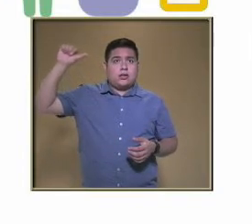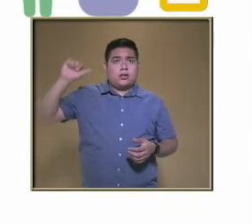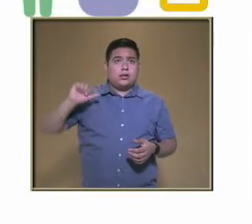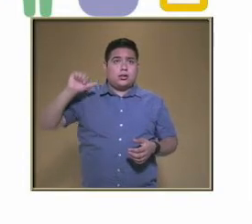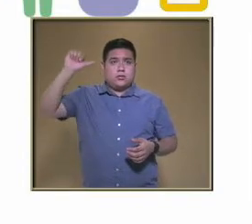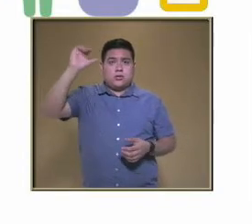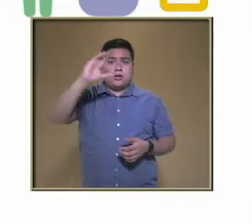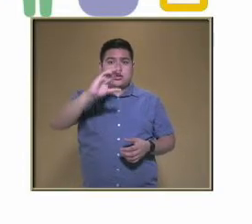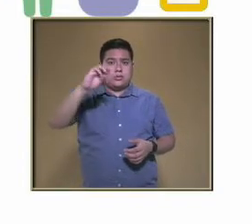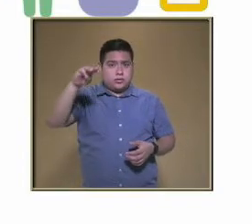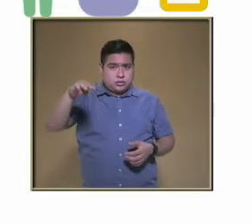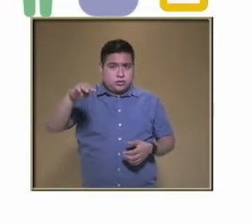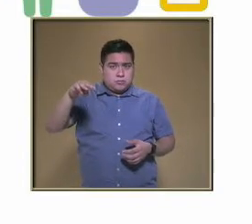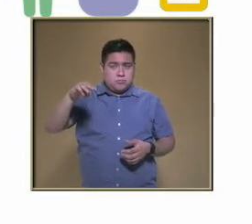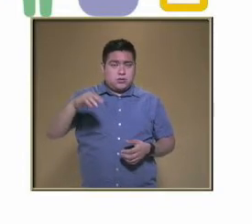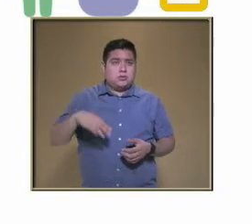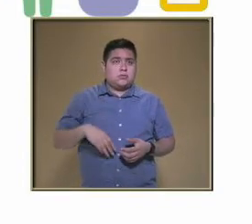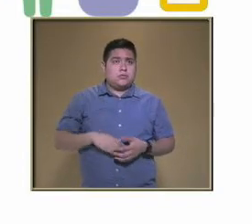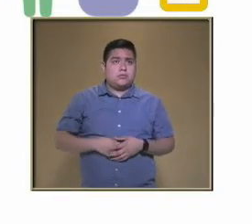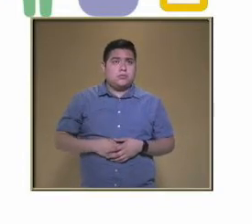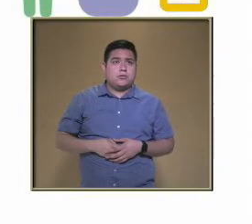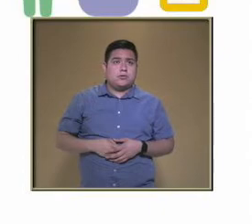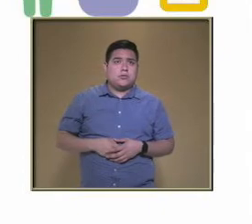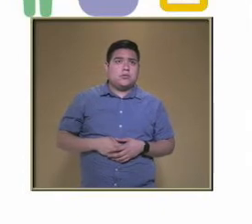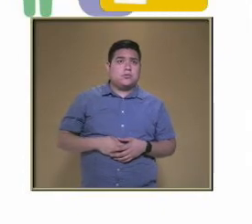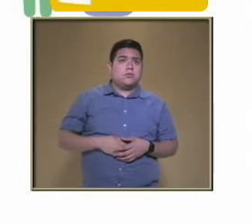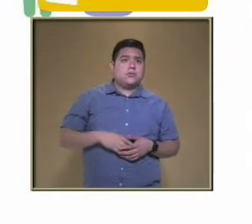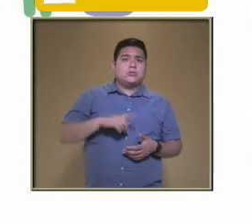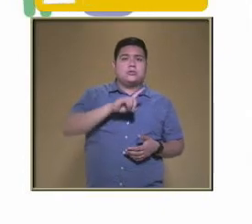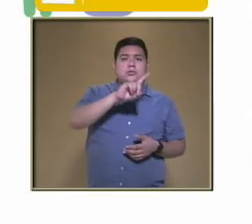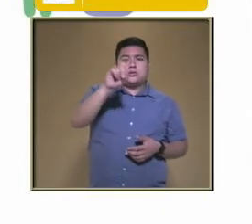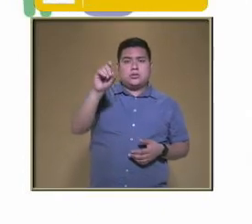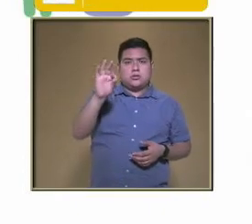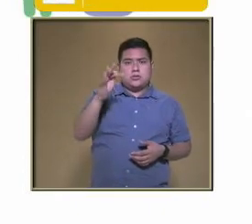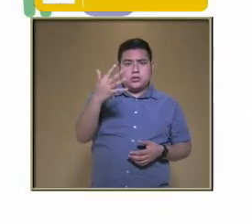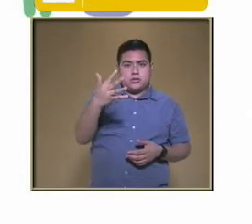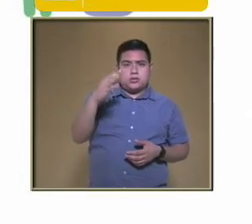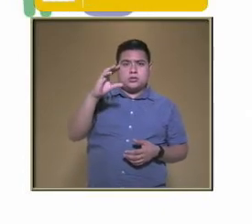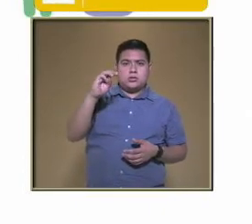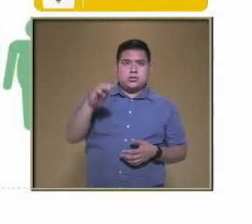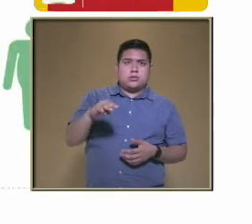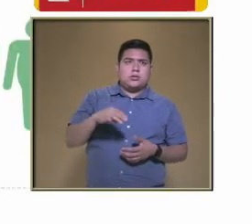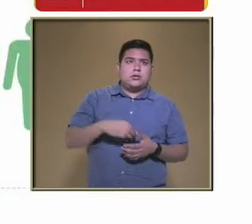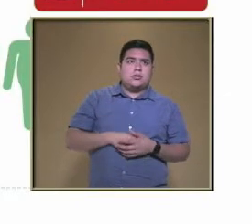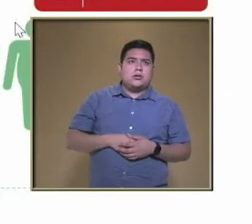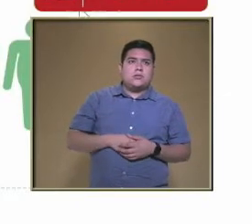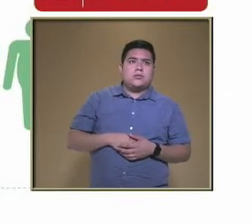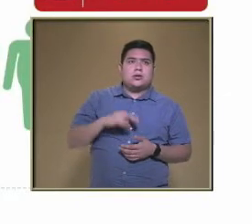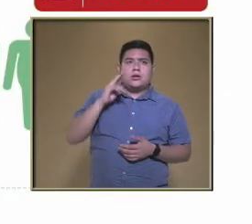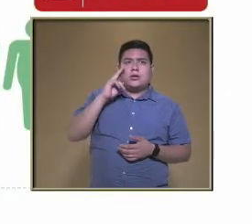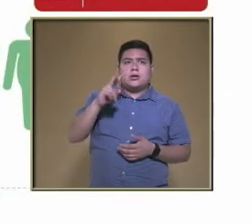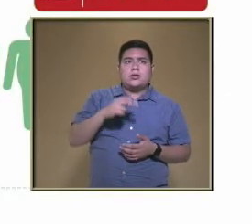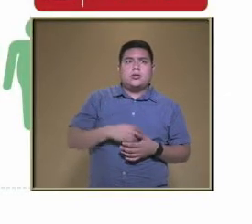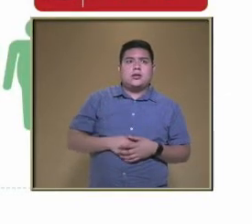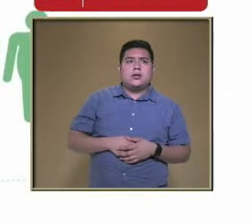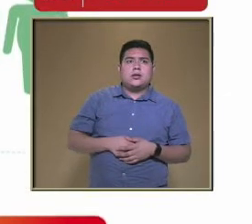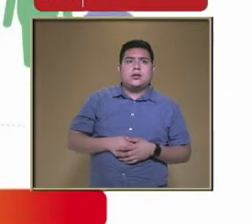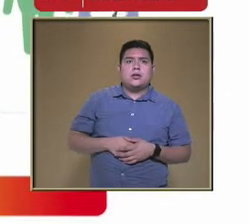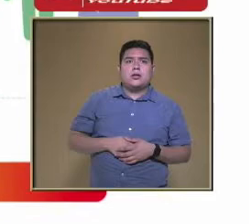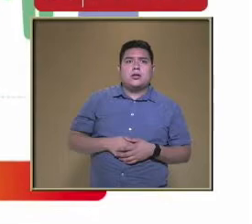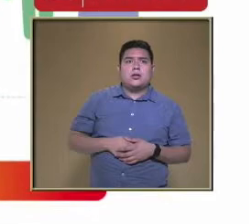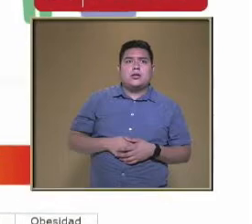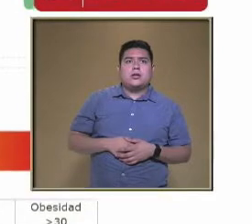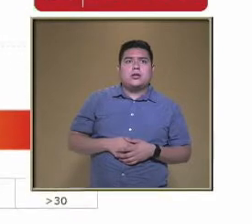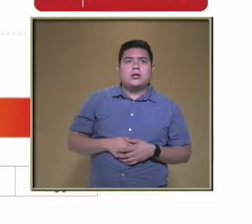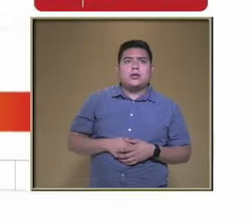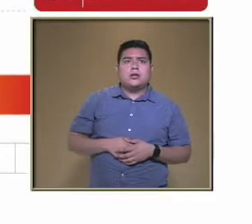Nada más Recuerda que sea En centímetros Vamos a poner 145 Y le damos Clic en calcular Tu índice de masa Corporal Y te da